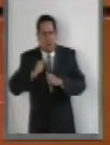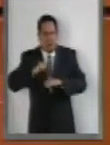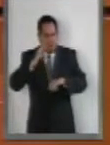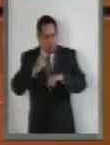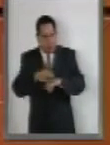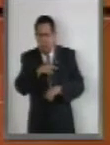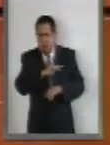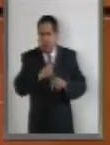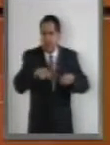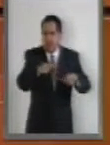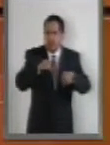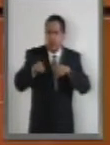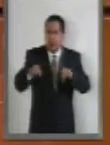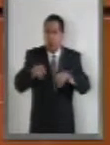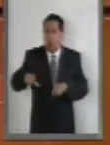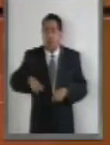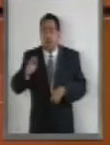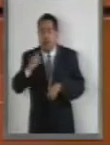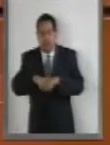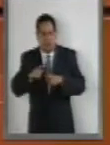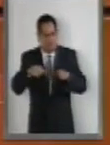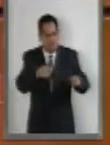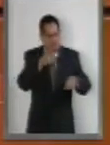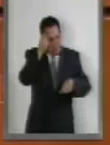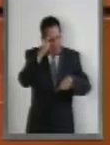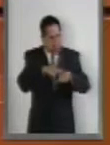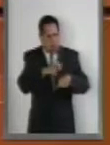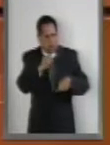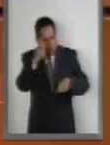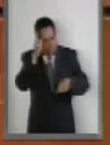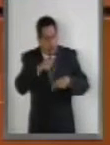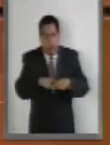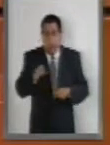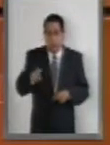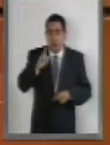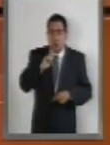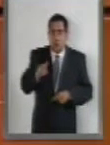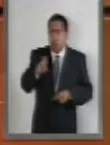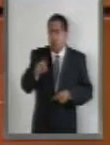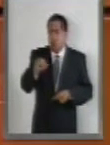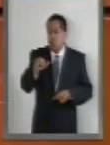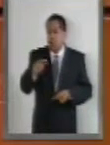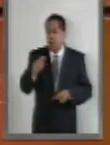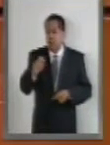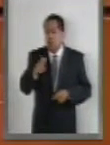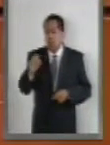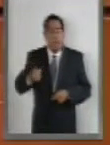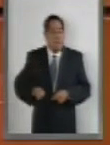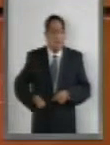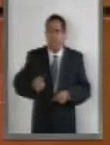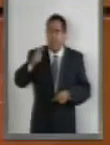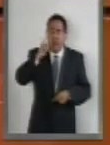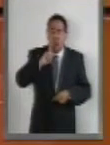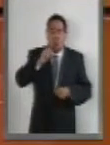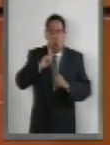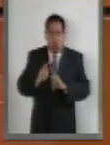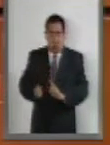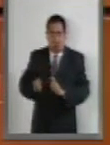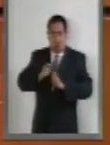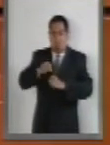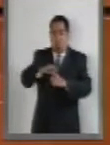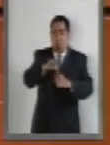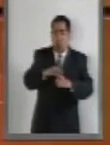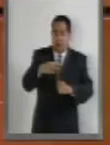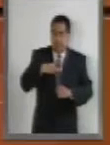del gobierno federal. No es casual que Rosa Torres González, la primera mujer mexicana en ocupar un puesto de elección popular,